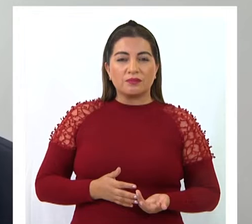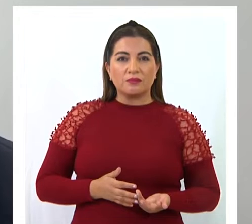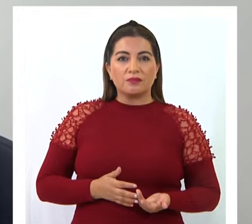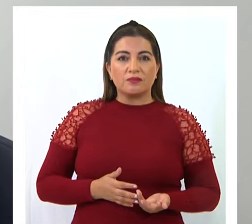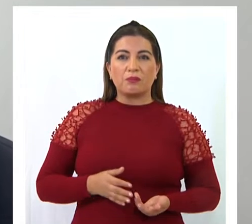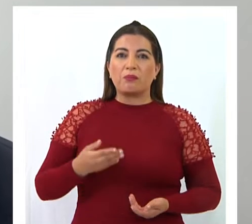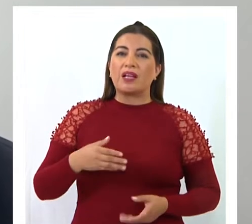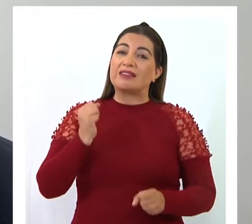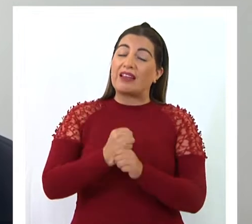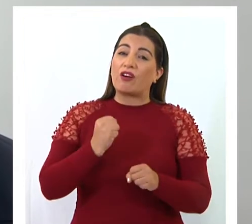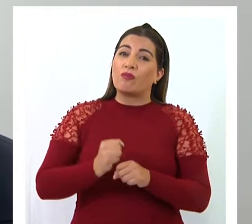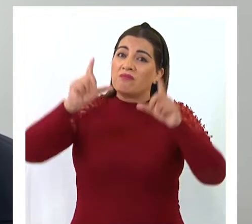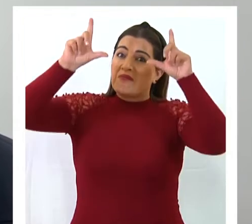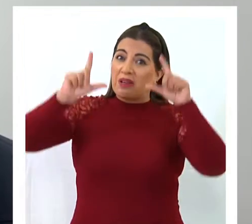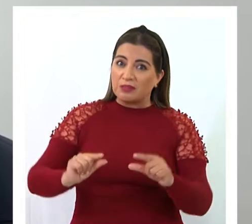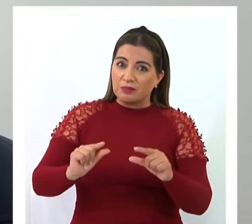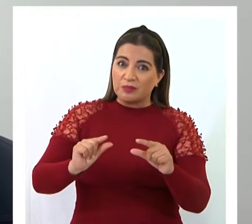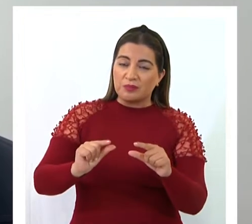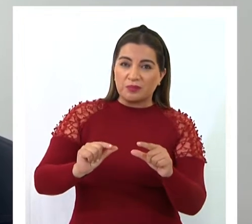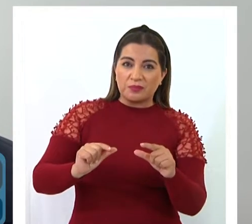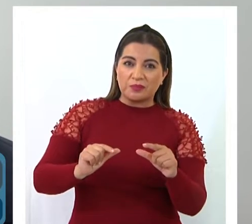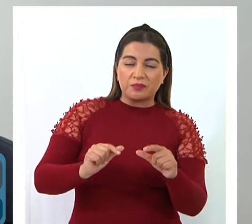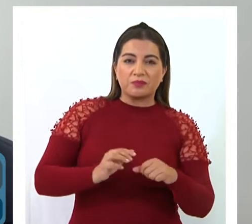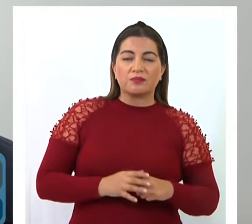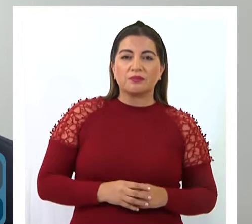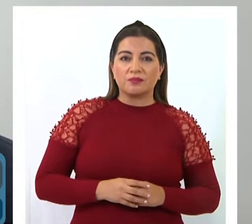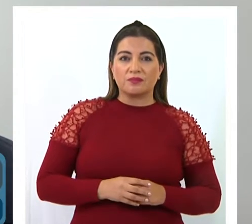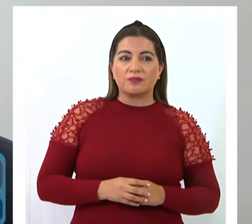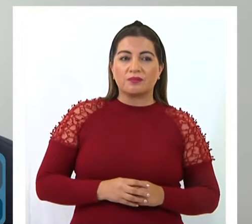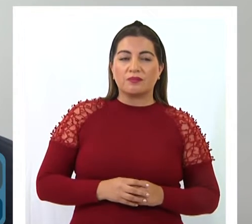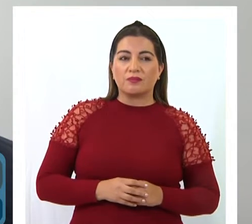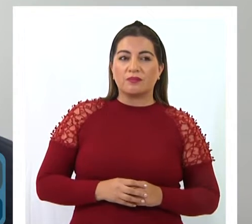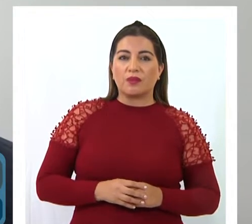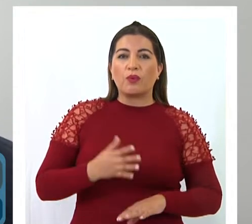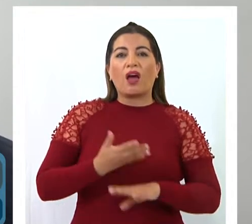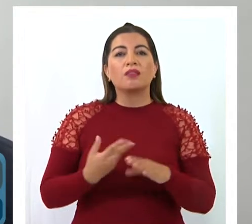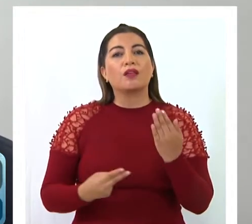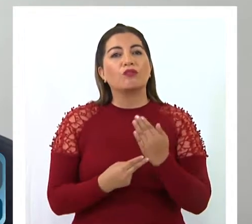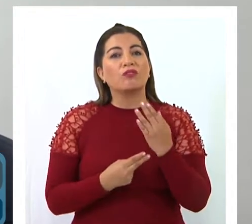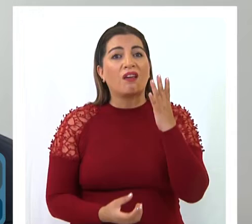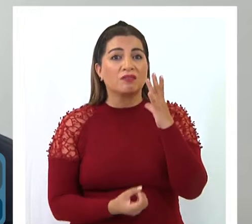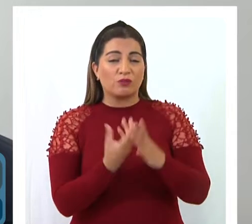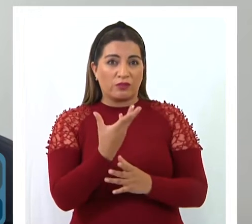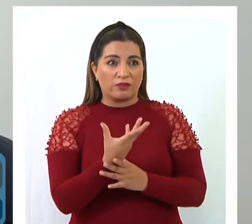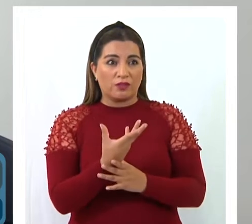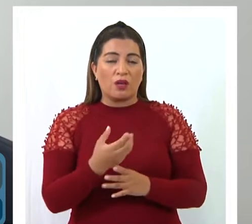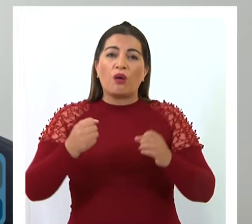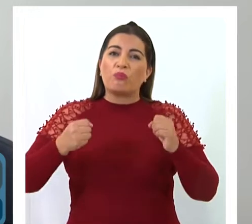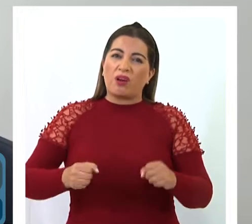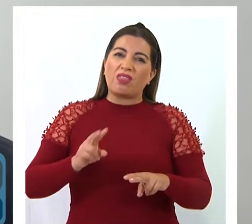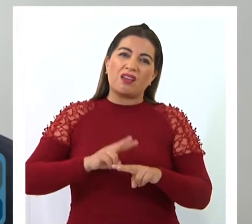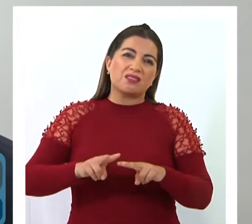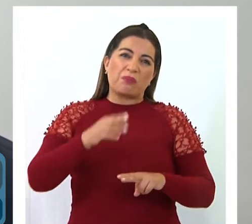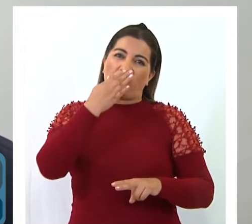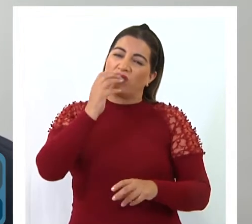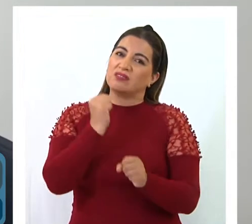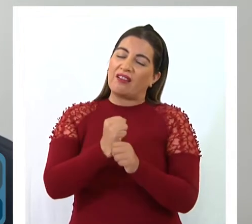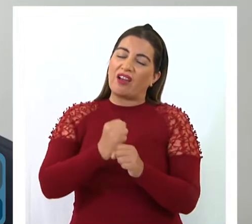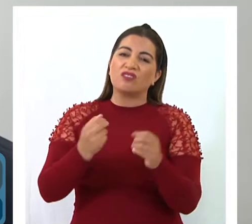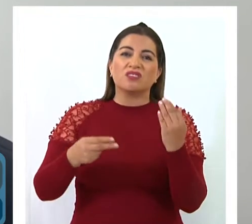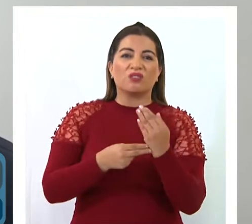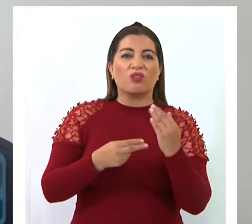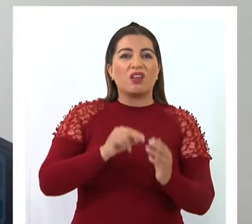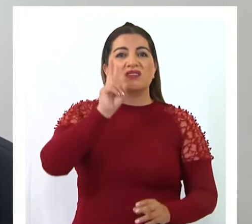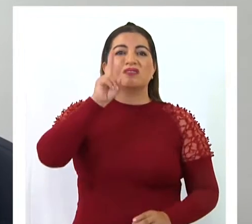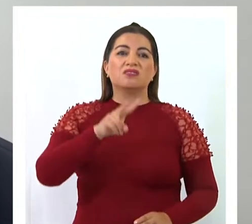disminuido y que debido a que aparecen tecnologías nuevas se puedan utilizar estas tecnologías sin